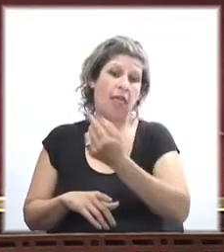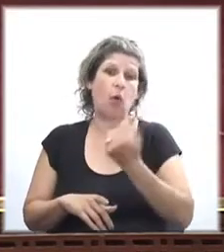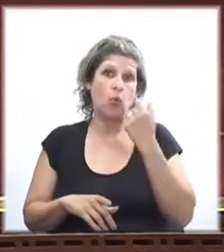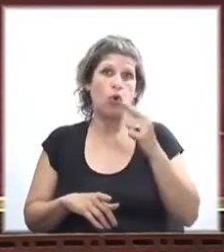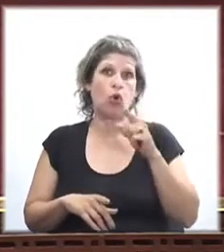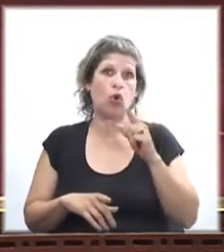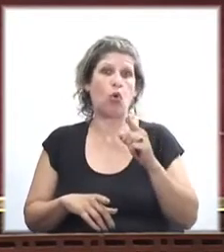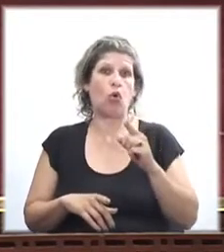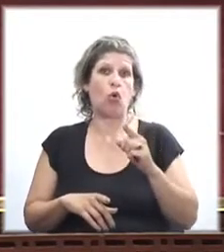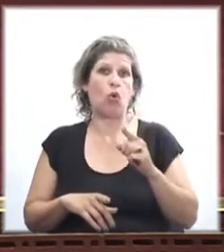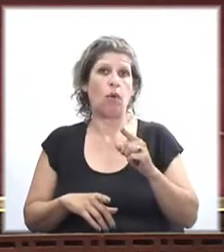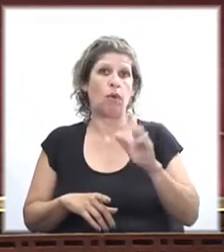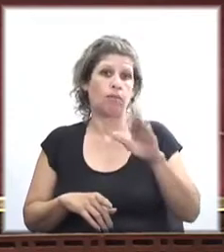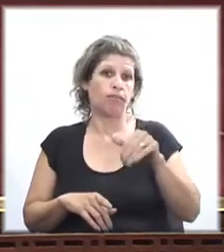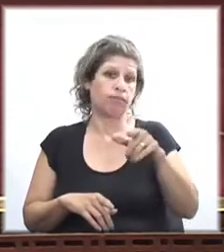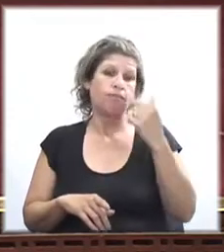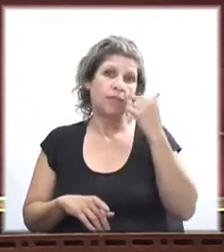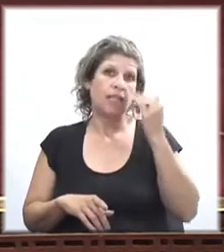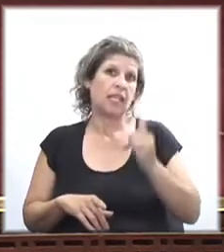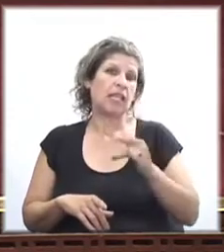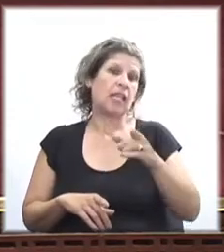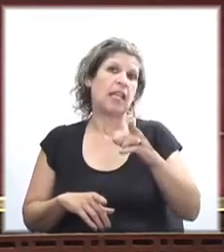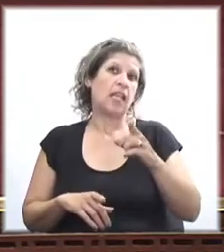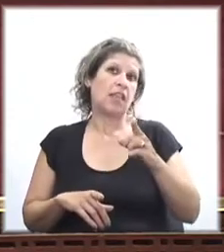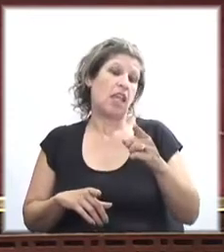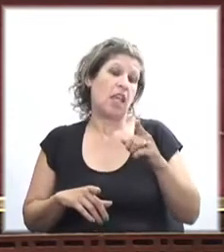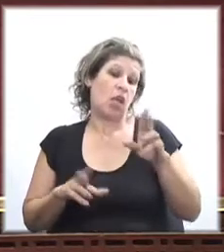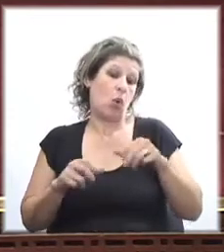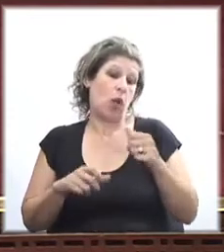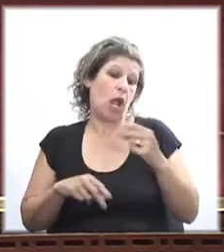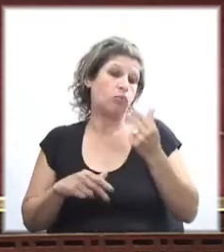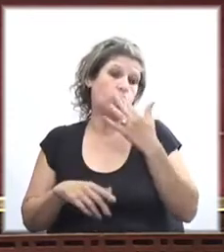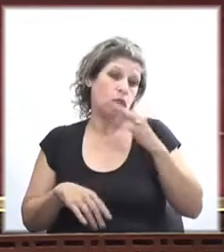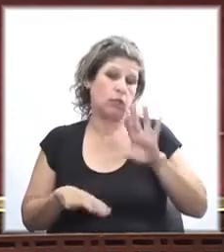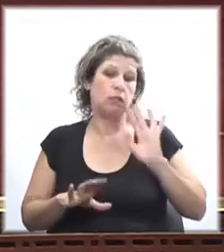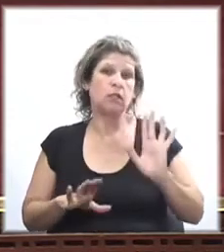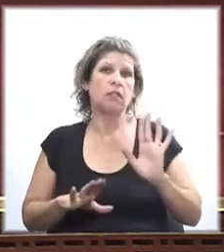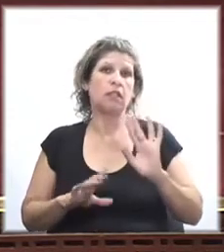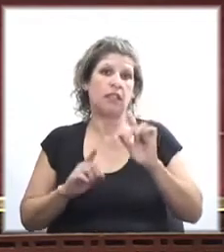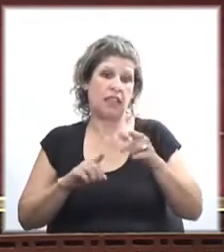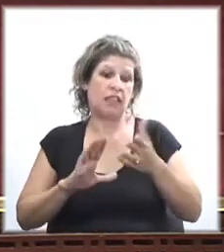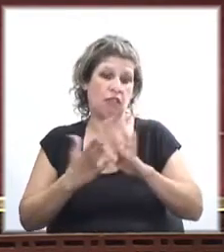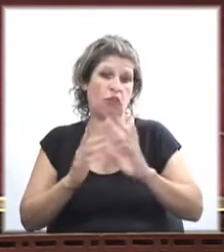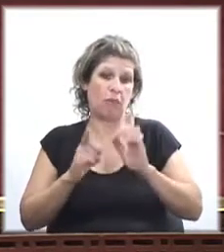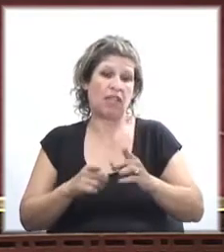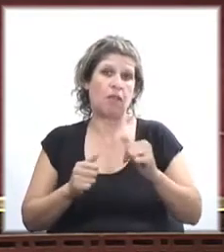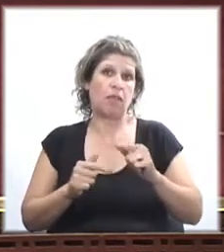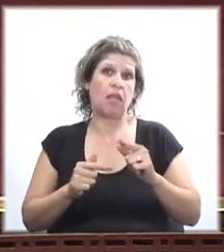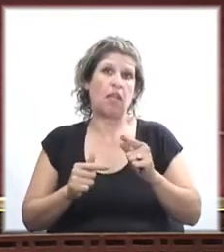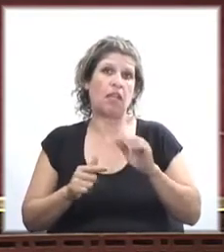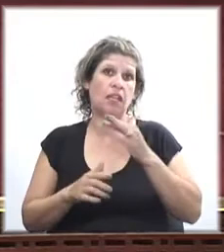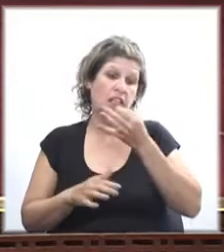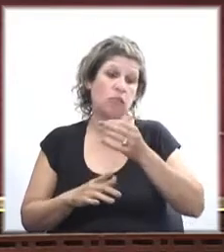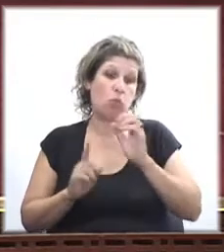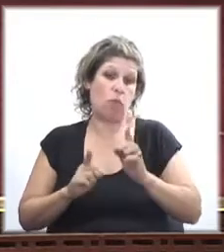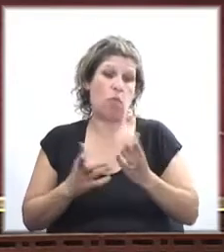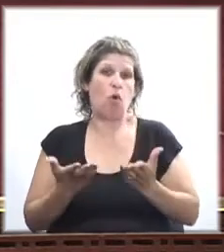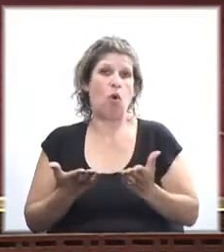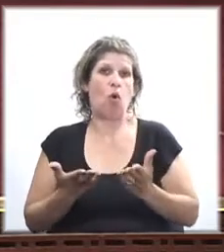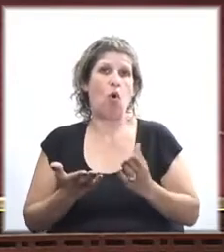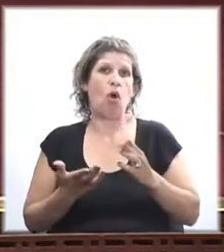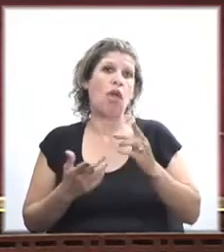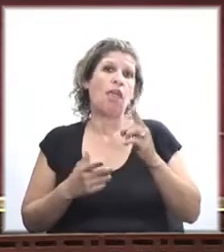poseedor de su dinero y cobrarlo como quiere. De esta manera también hacemos referencia hacia lo mismo, de que el